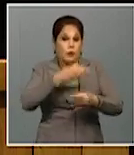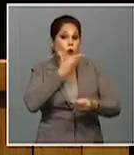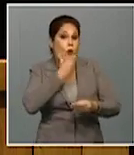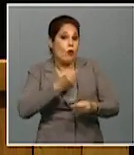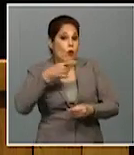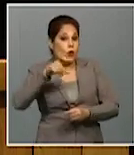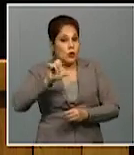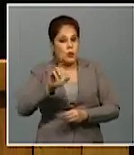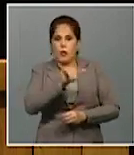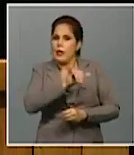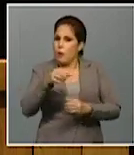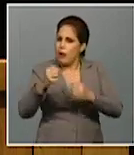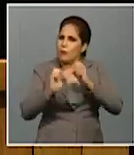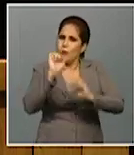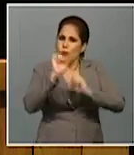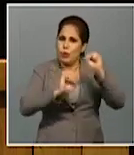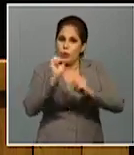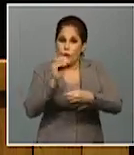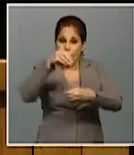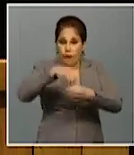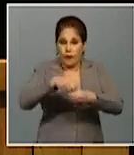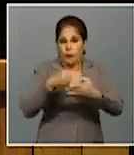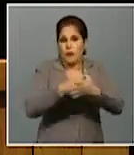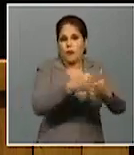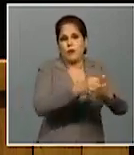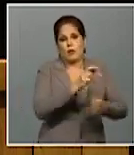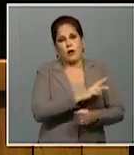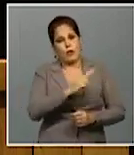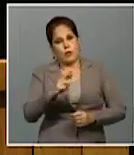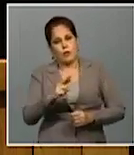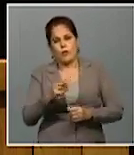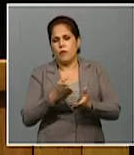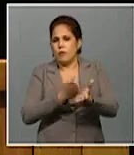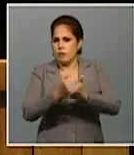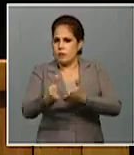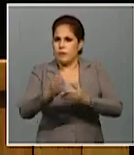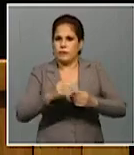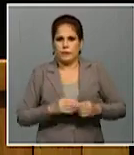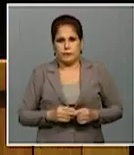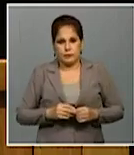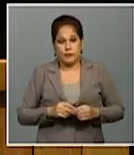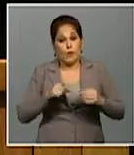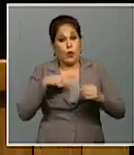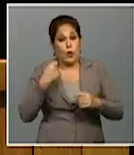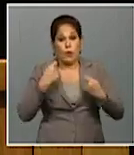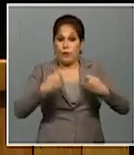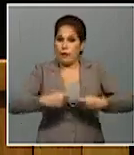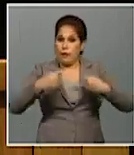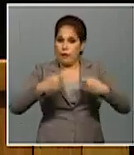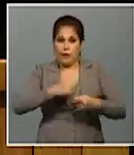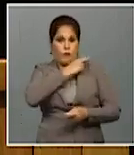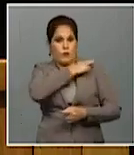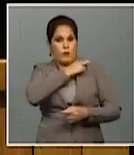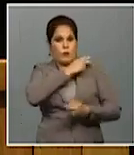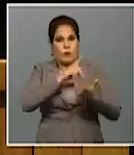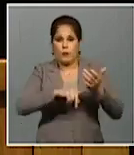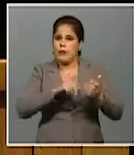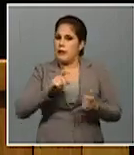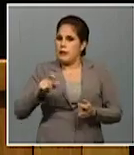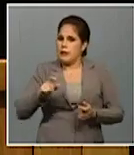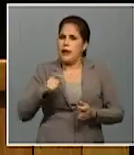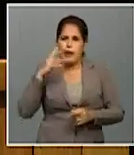como el motor que revoluciona la revolución de forma constante. Y es nuestro deber como cuadros del partido